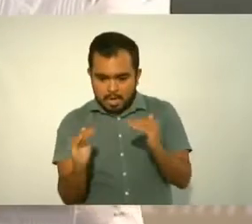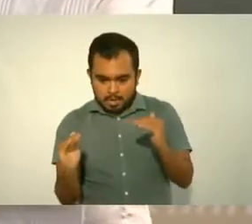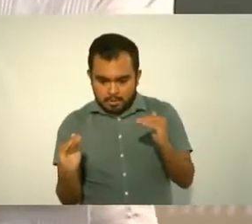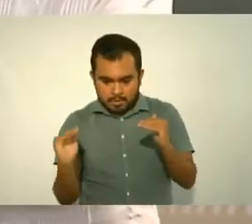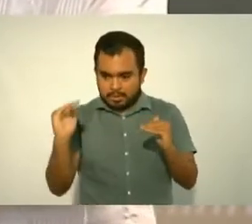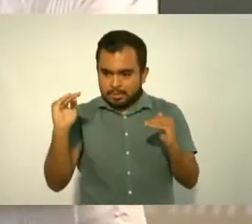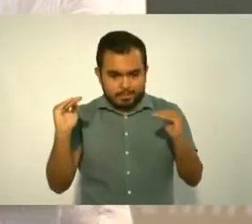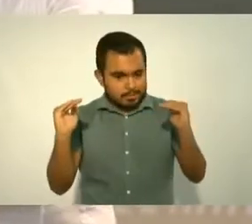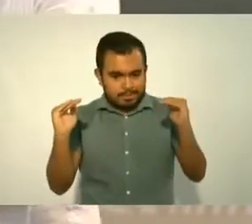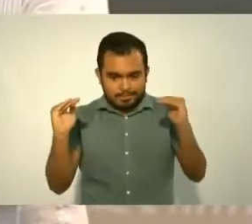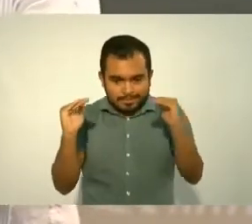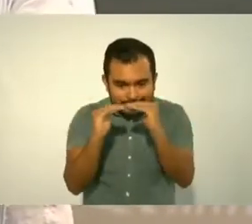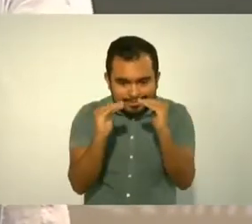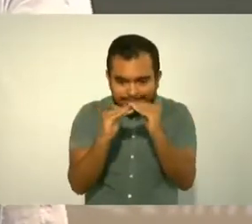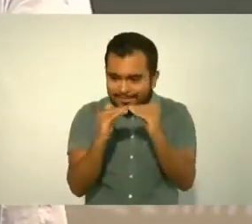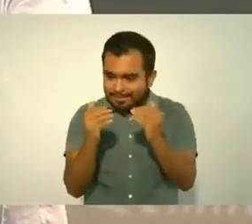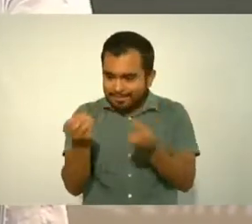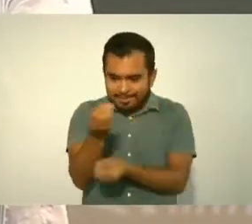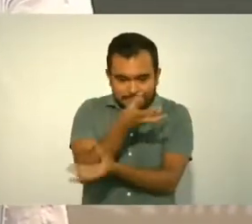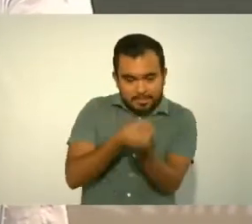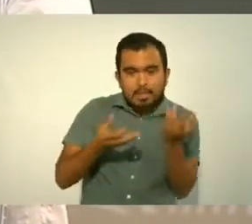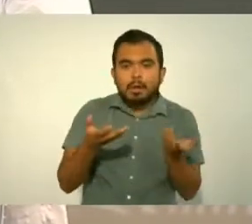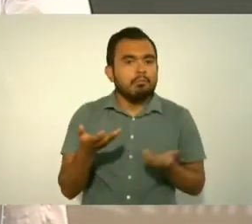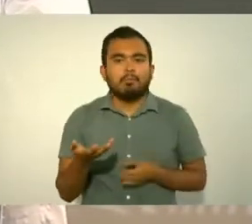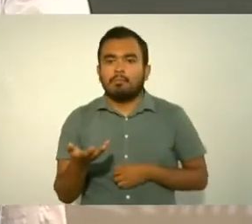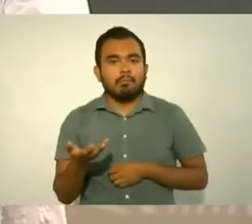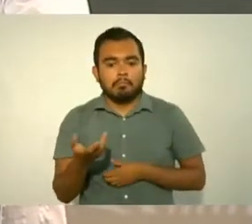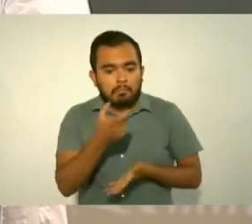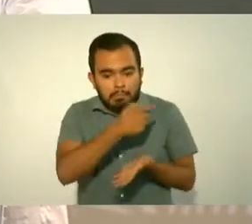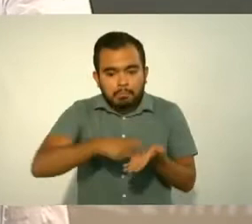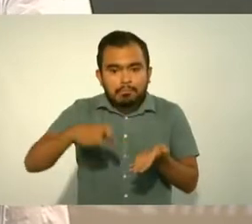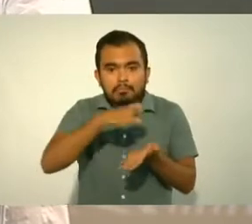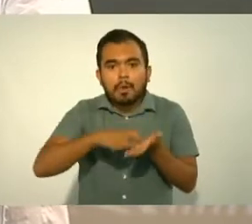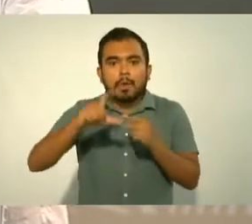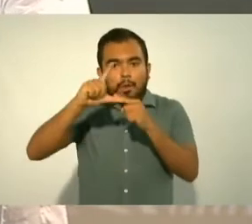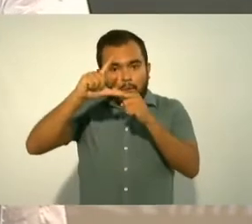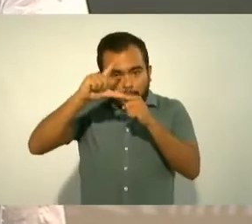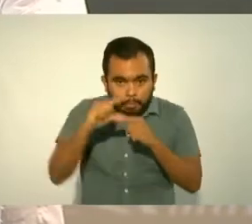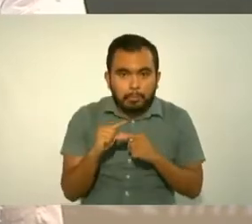en el poder adquisitivo del salario.